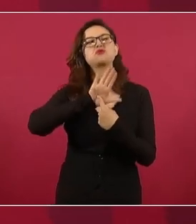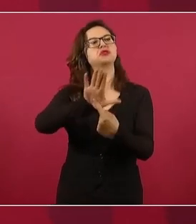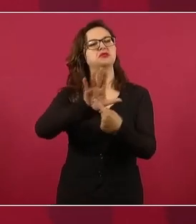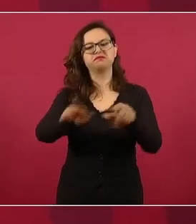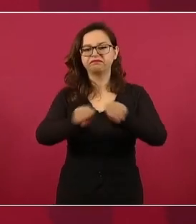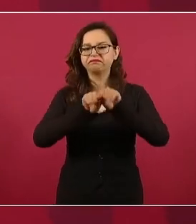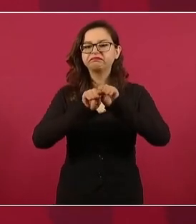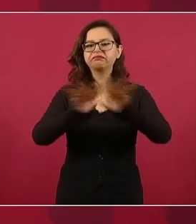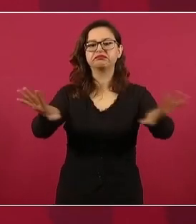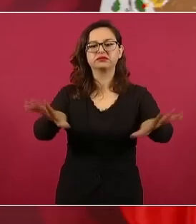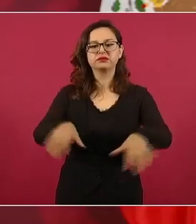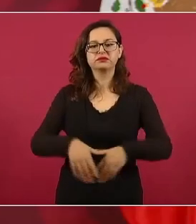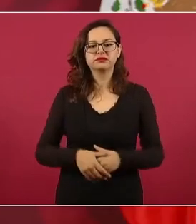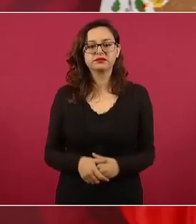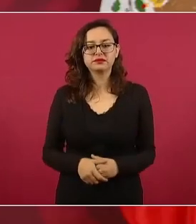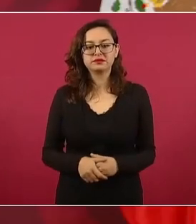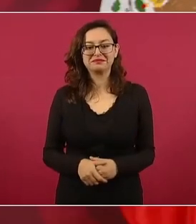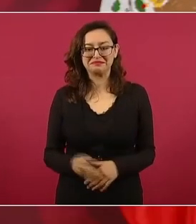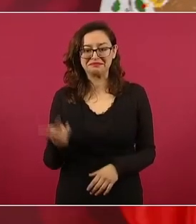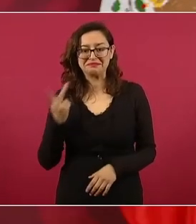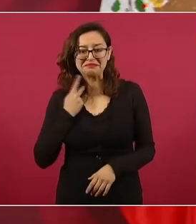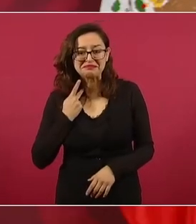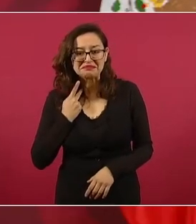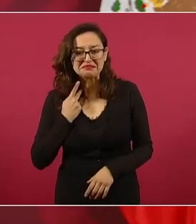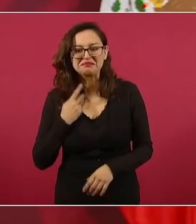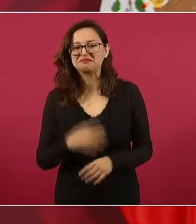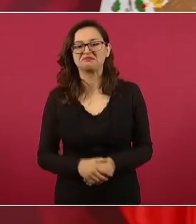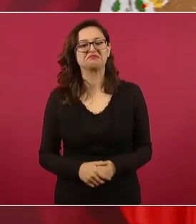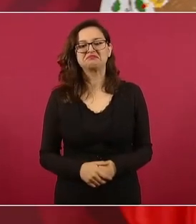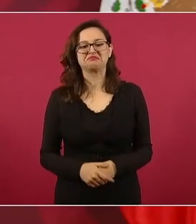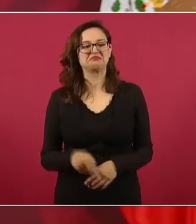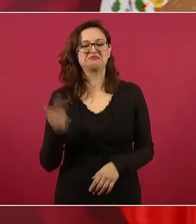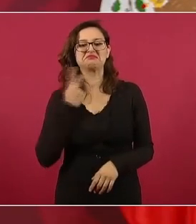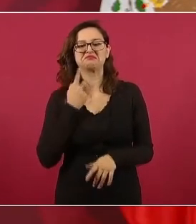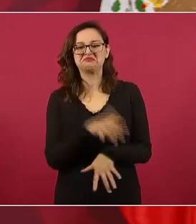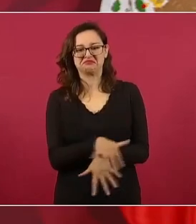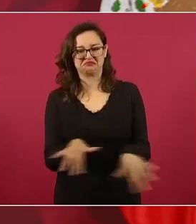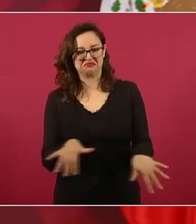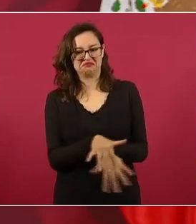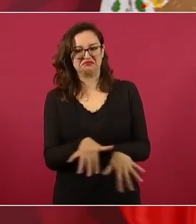ni siquiera político politiquero